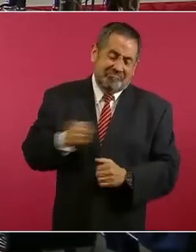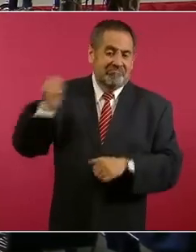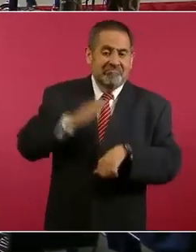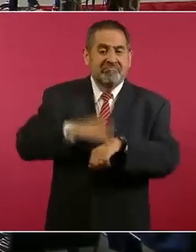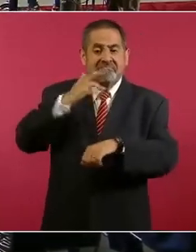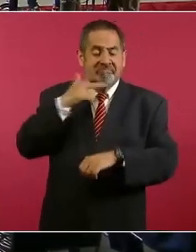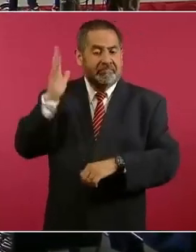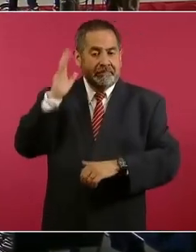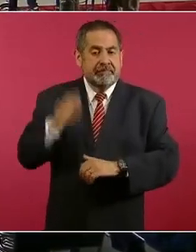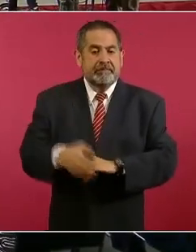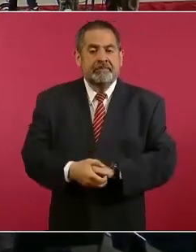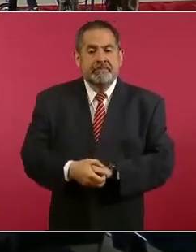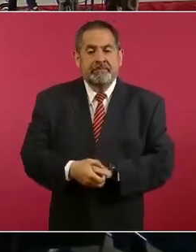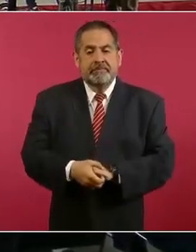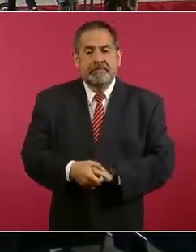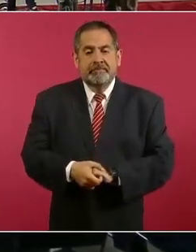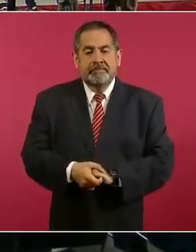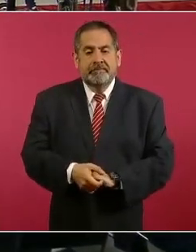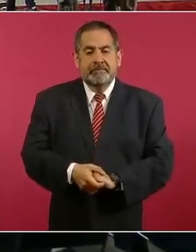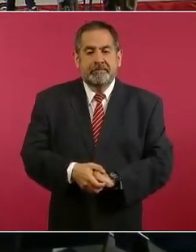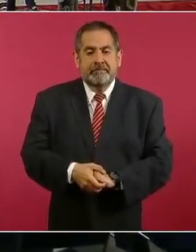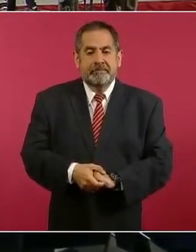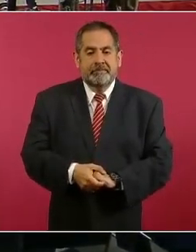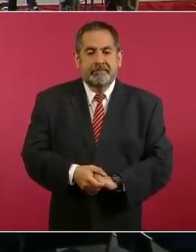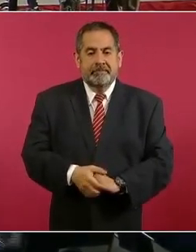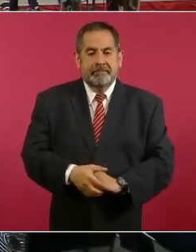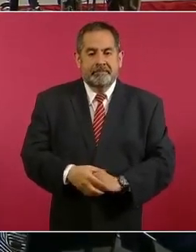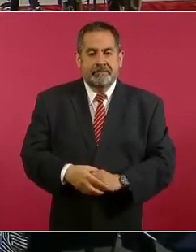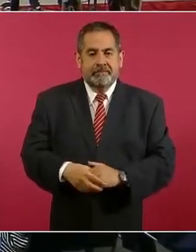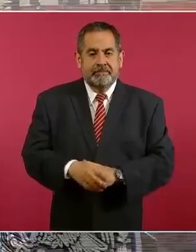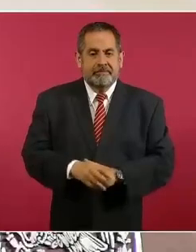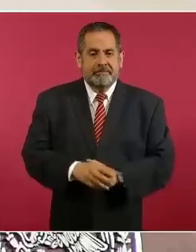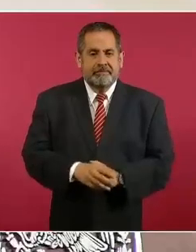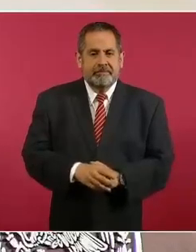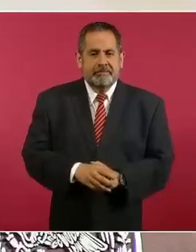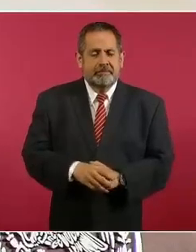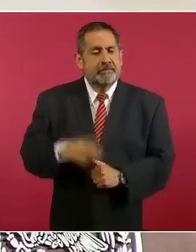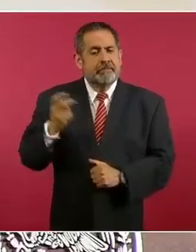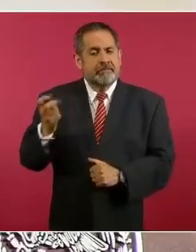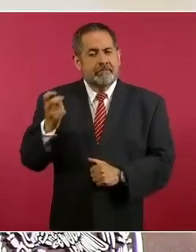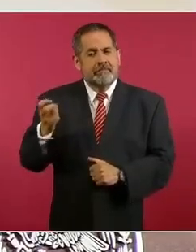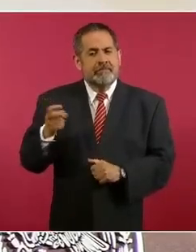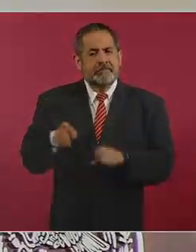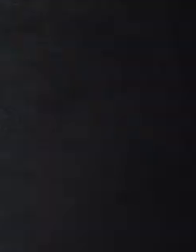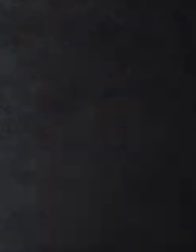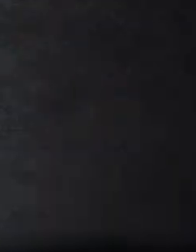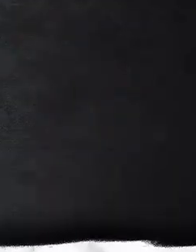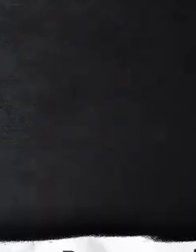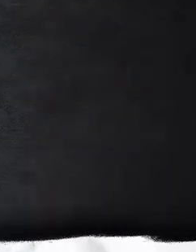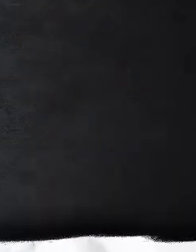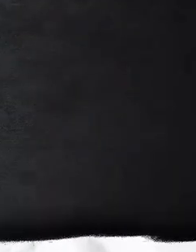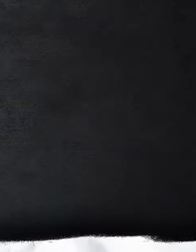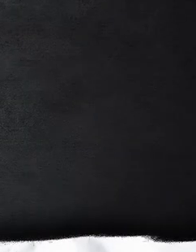esto es importante.